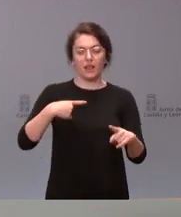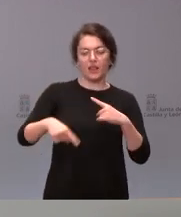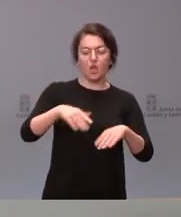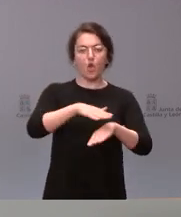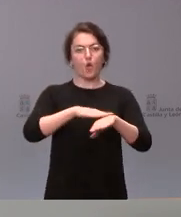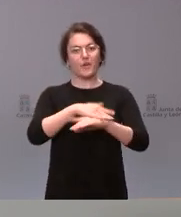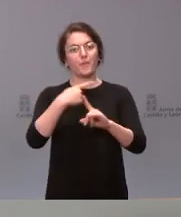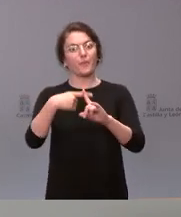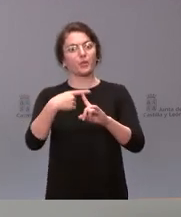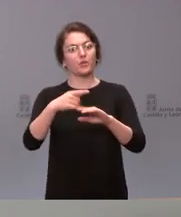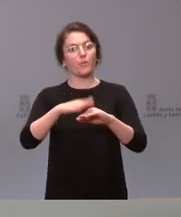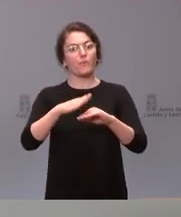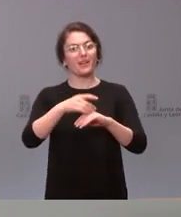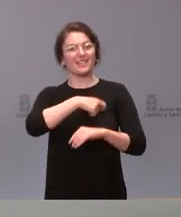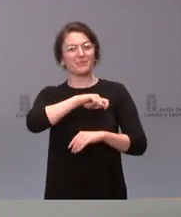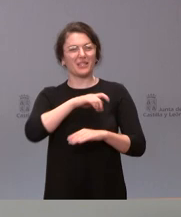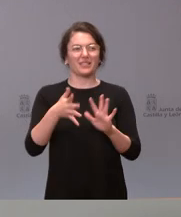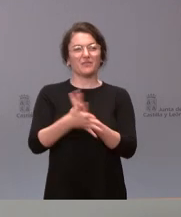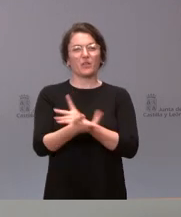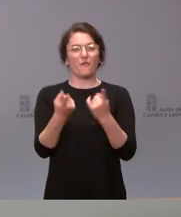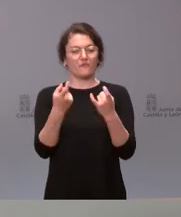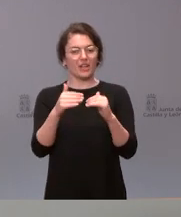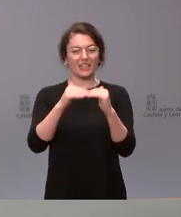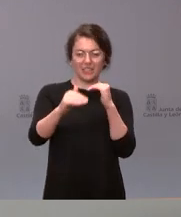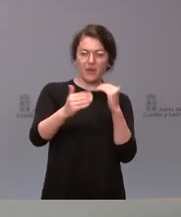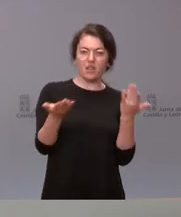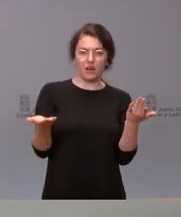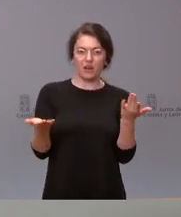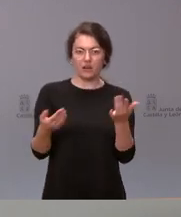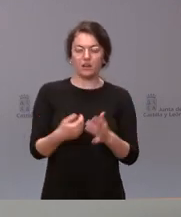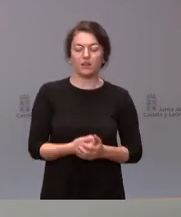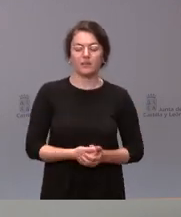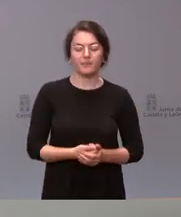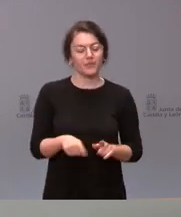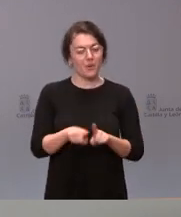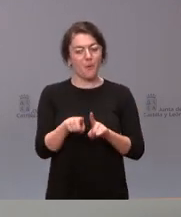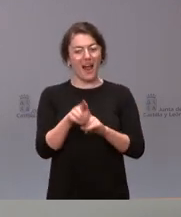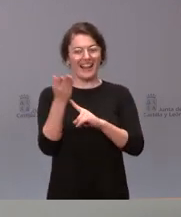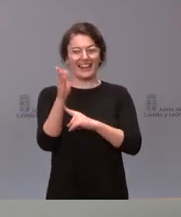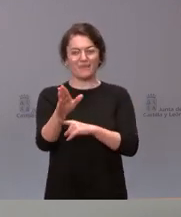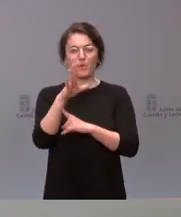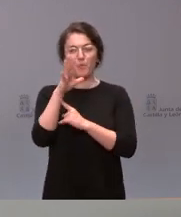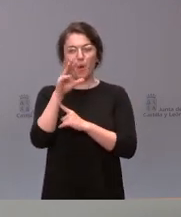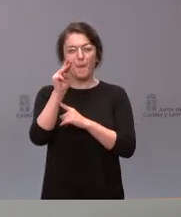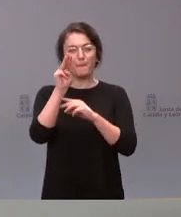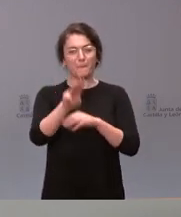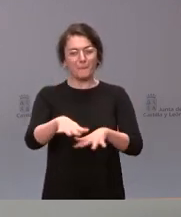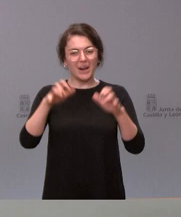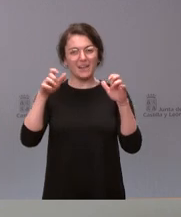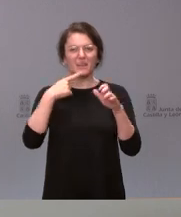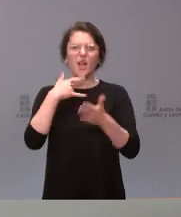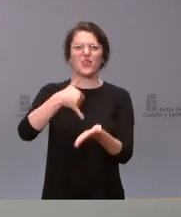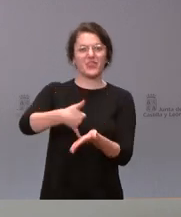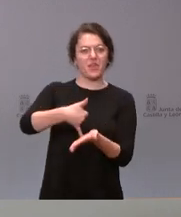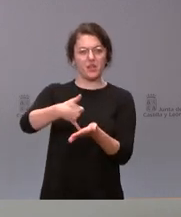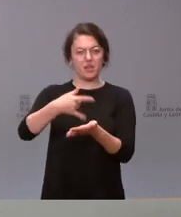estabilidad suficiente para llevar estas cuestiones a cabo. Es un ejemplo de debilidad parlamentaria y es un ejemplo de